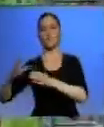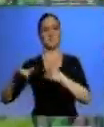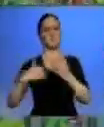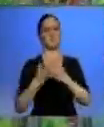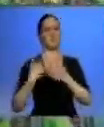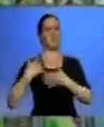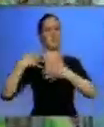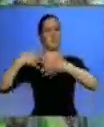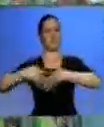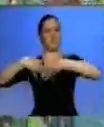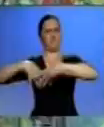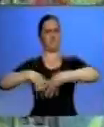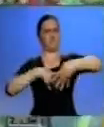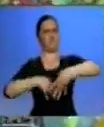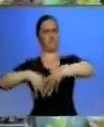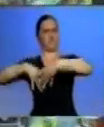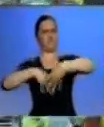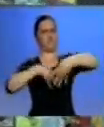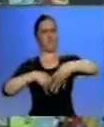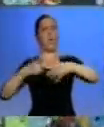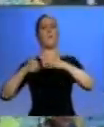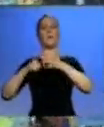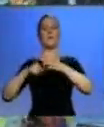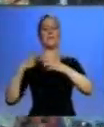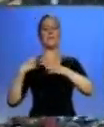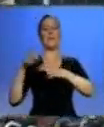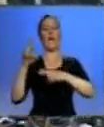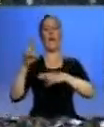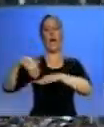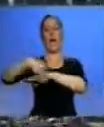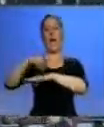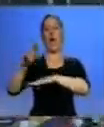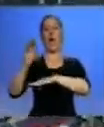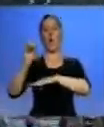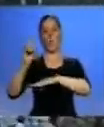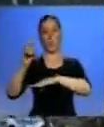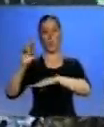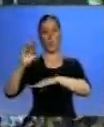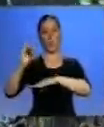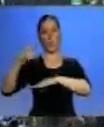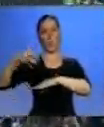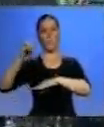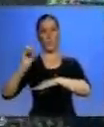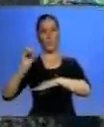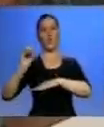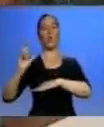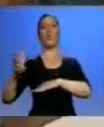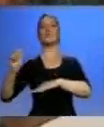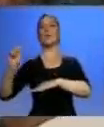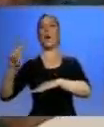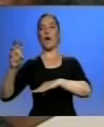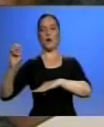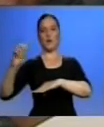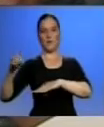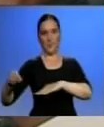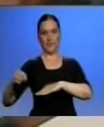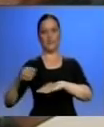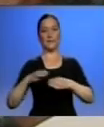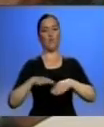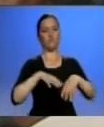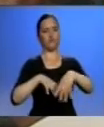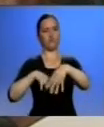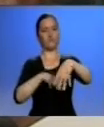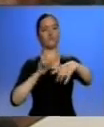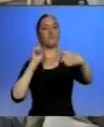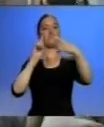las calles en una movilización que partirá desde la avenida Rodrigo de Chávez al sur de la capital a las 9 de la mañana y recorrerá la avenida Maldonado